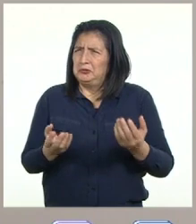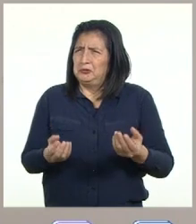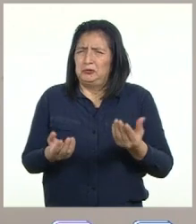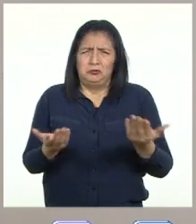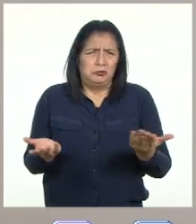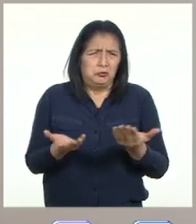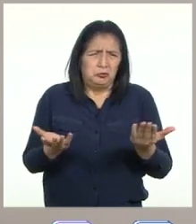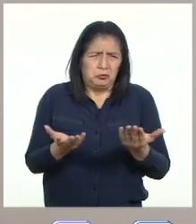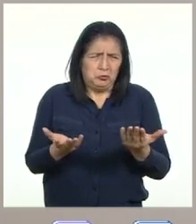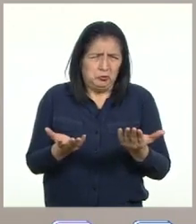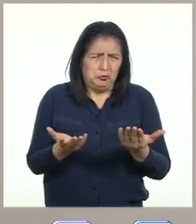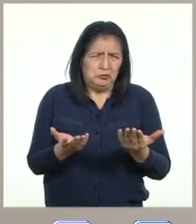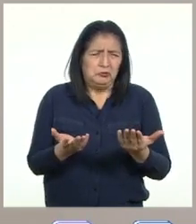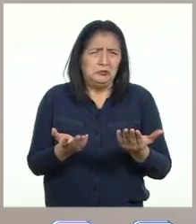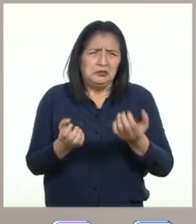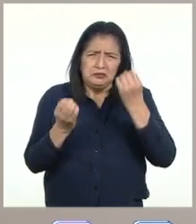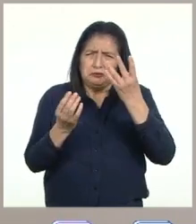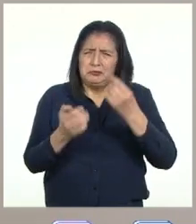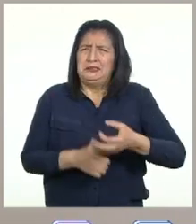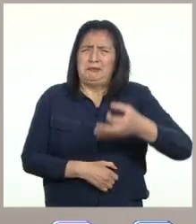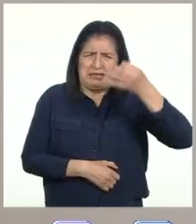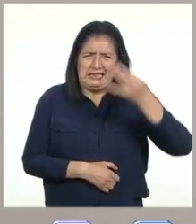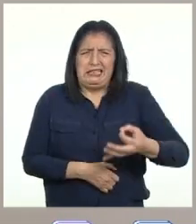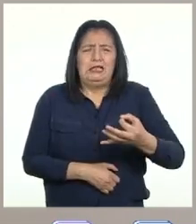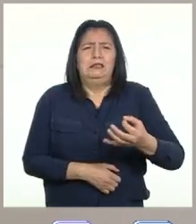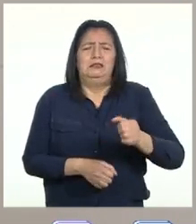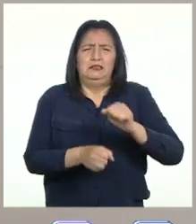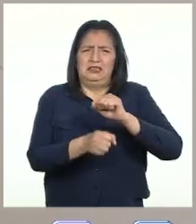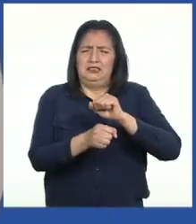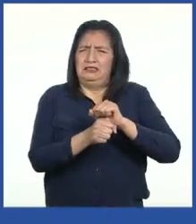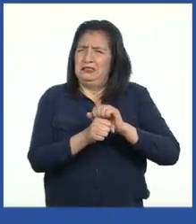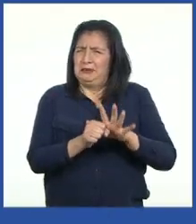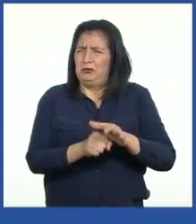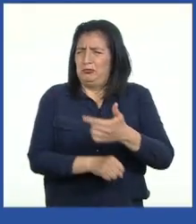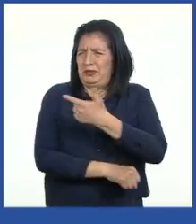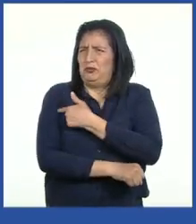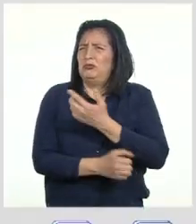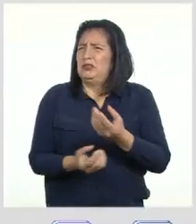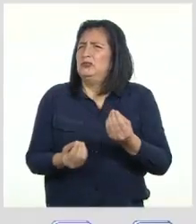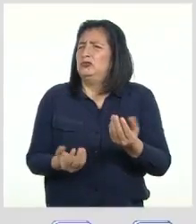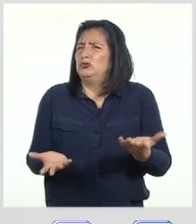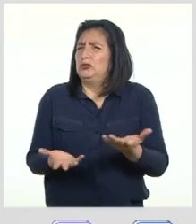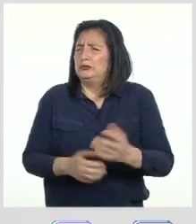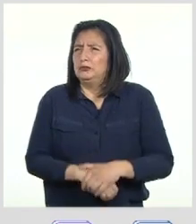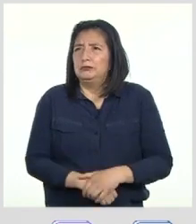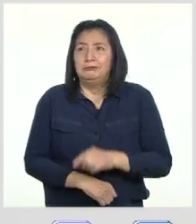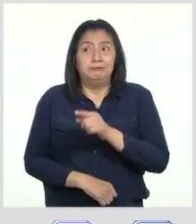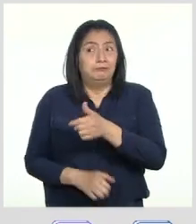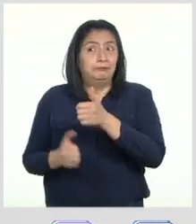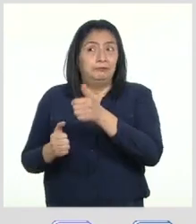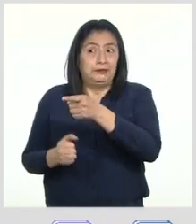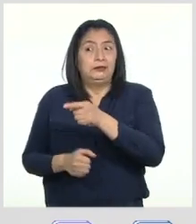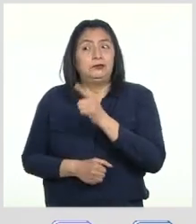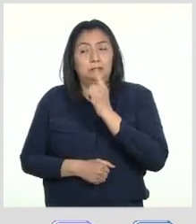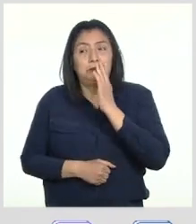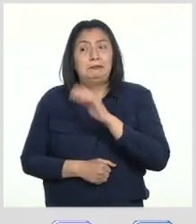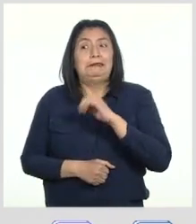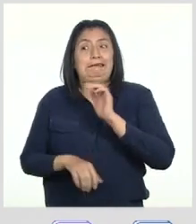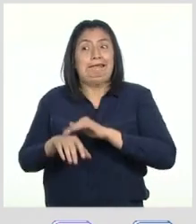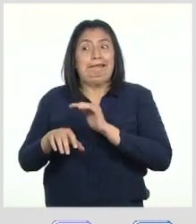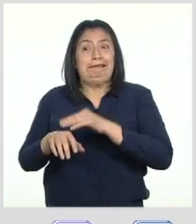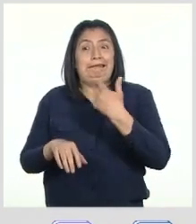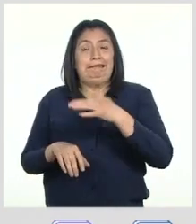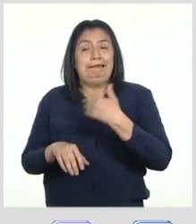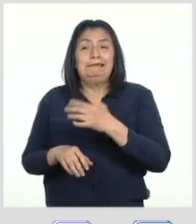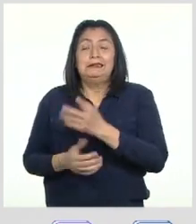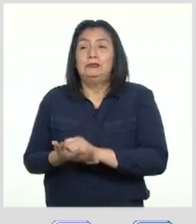puede obtener información que sí sea real sobre la vacuna del COVID-19? Qué bueno que tú y tu mamá alertaron a tiempo